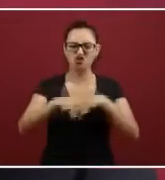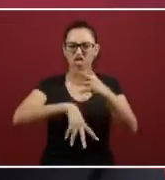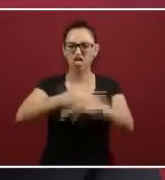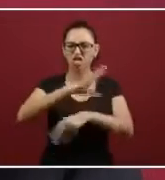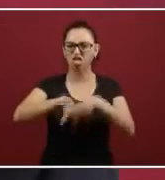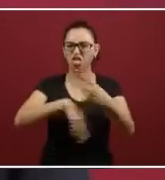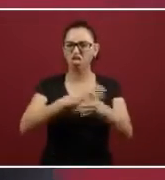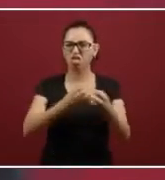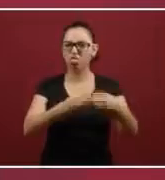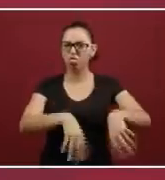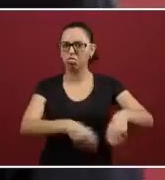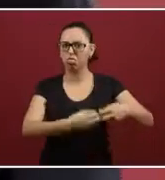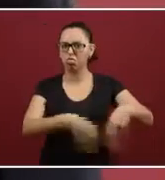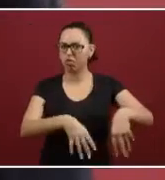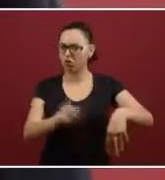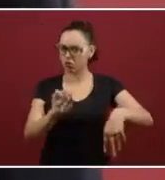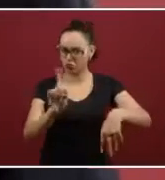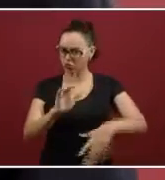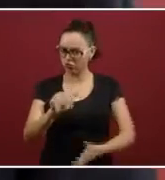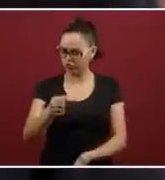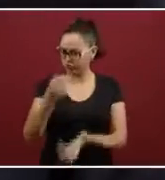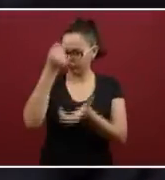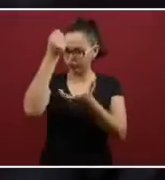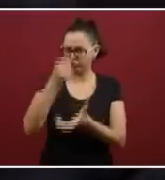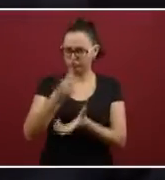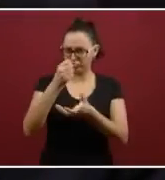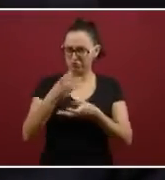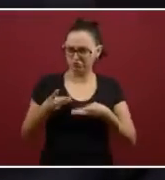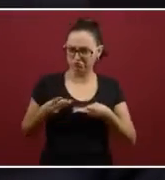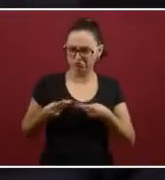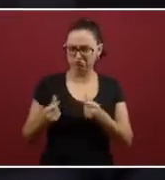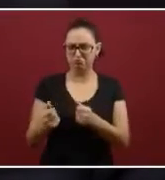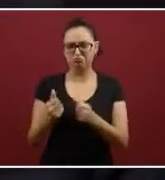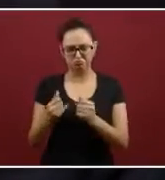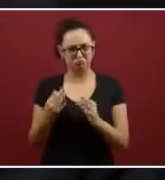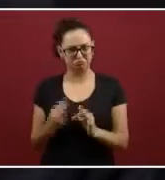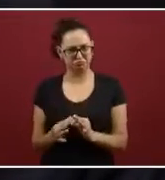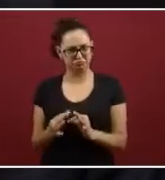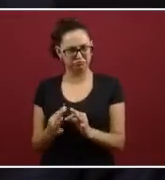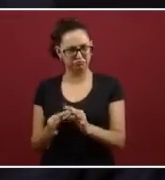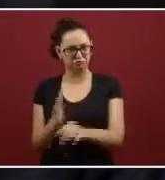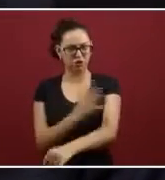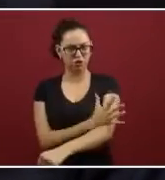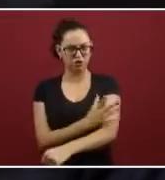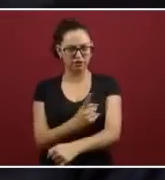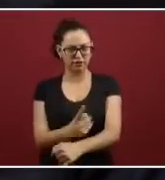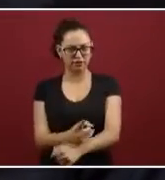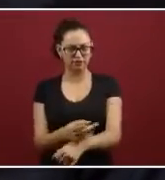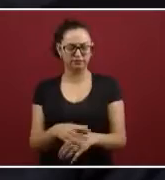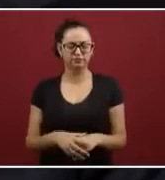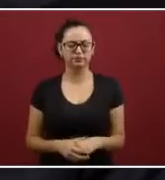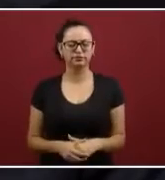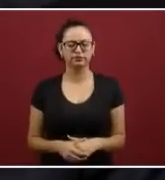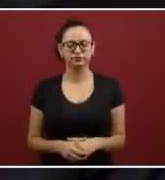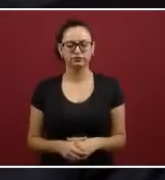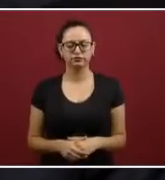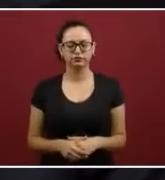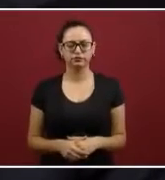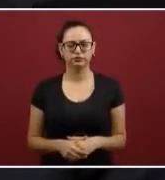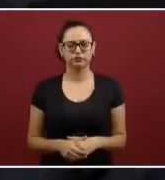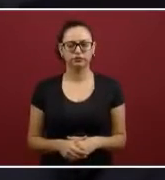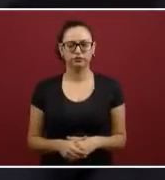los impuestos se van a manejar con honestidad para que